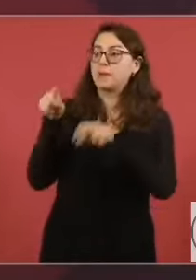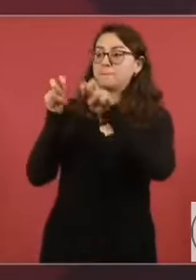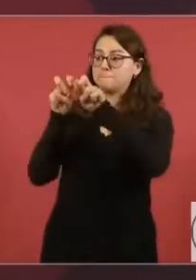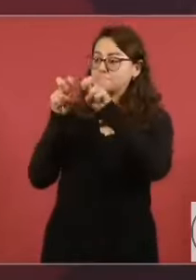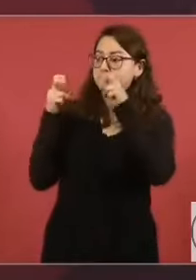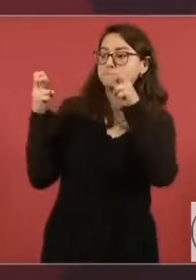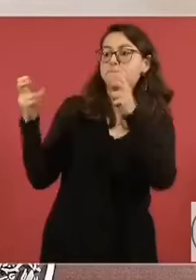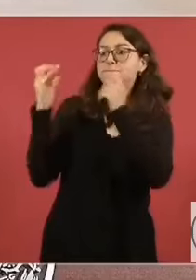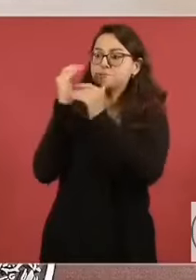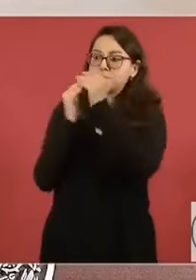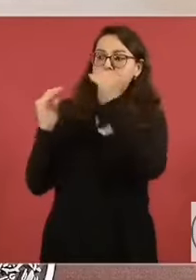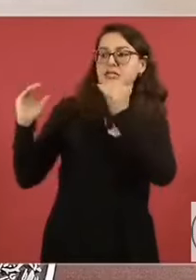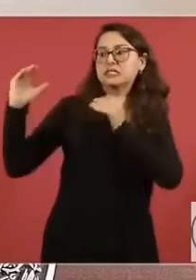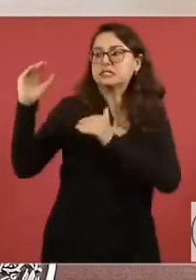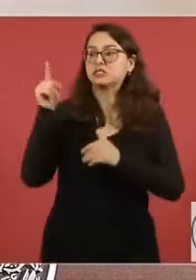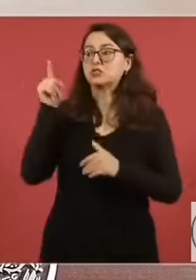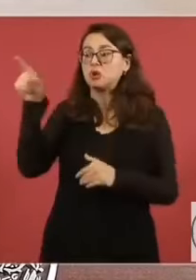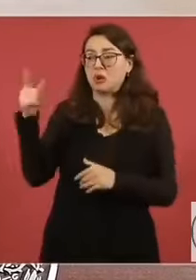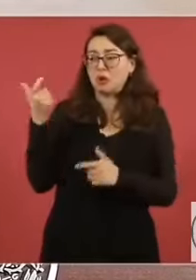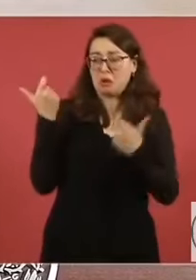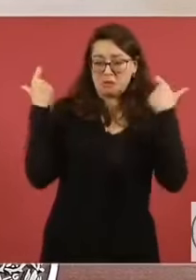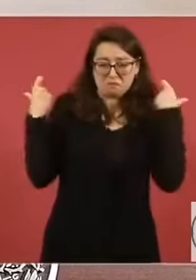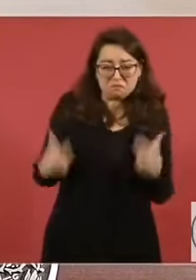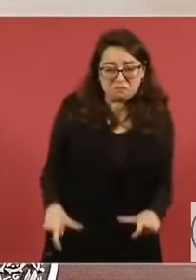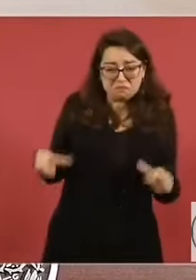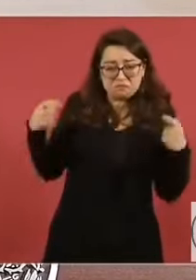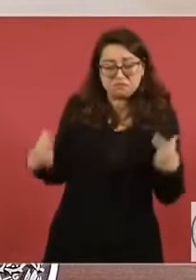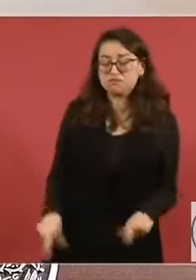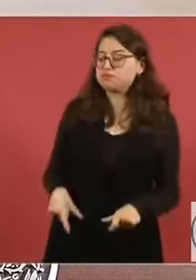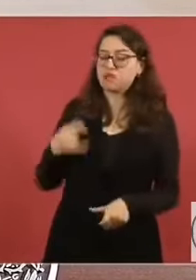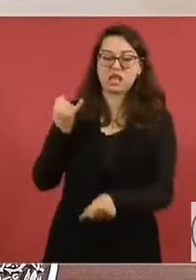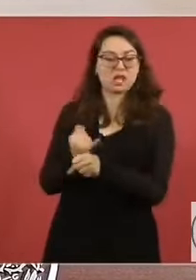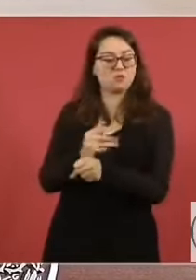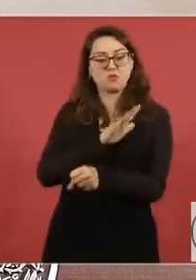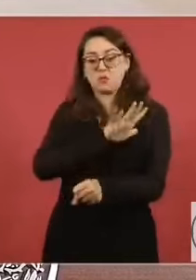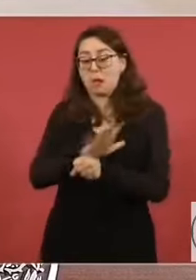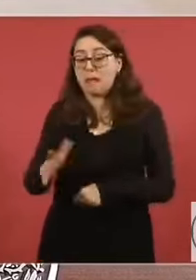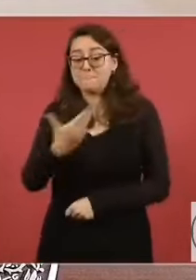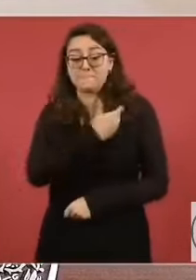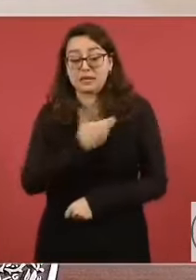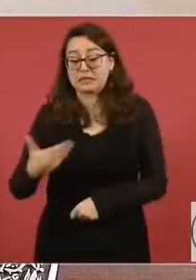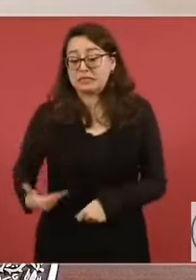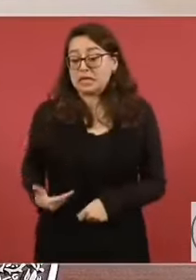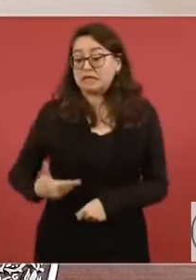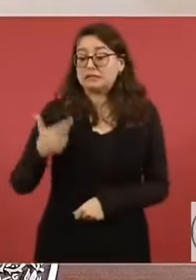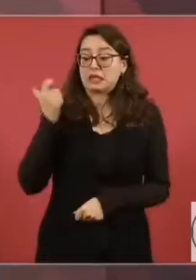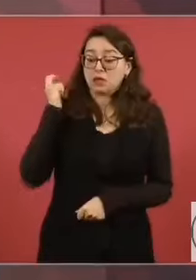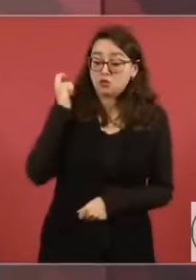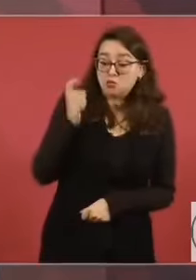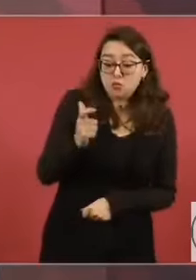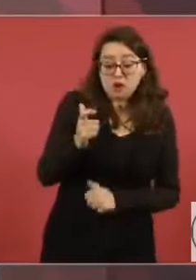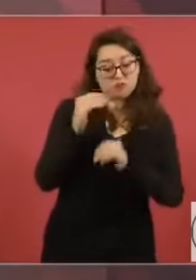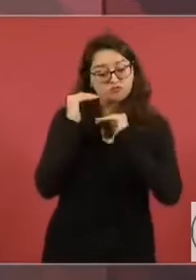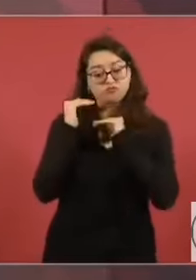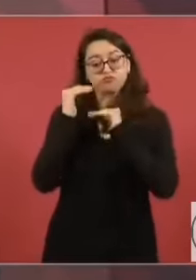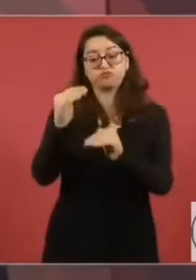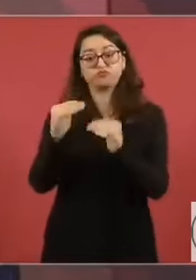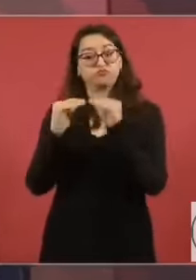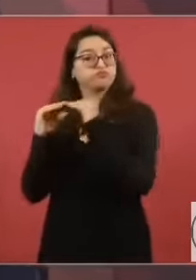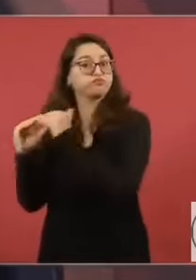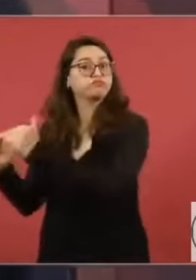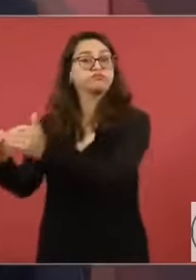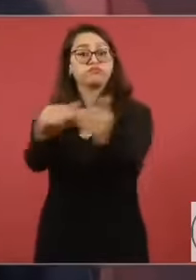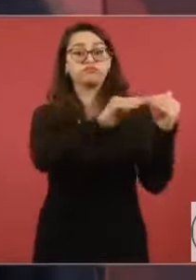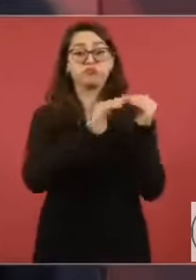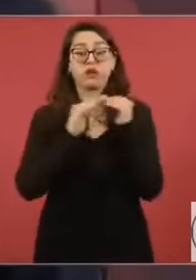Ningún funcionario puede ganar más que lo que recibe el presidente. Ya está en la